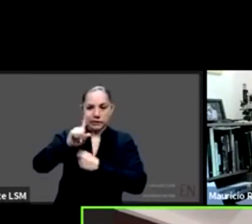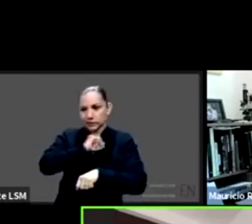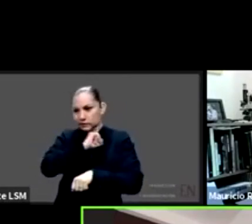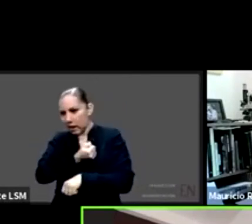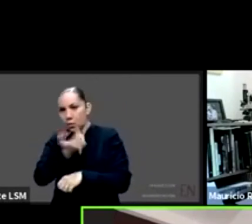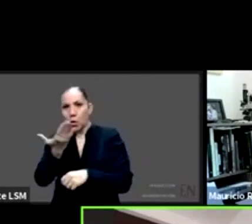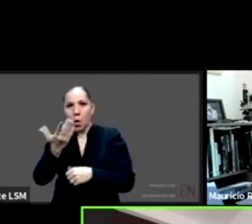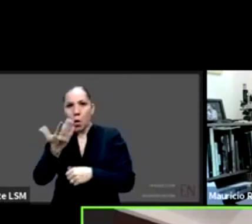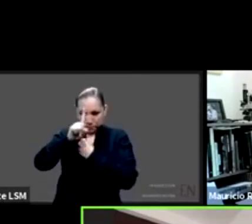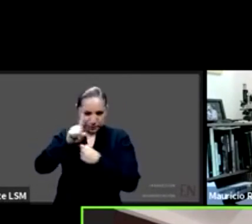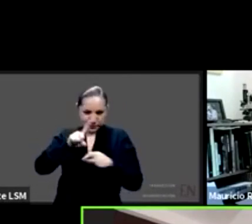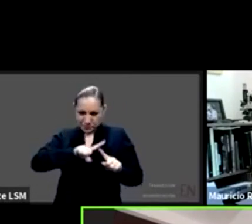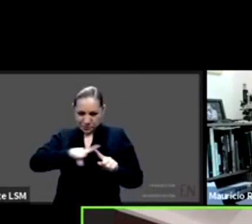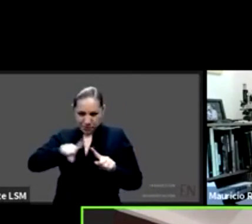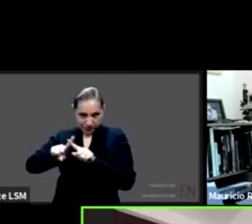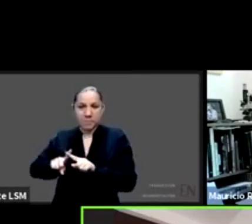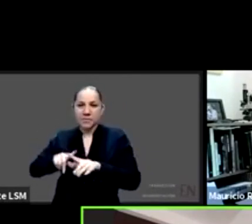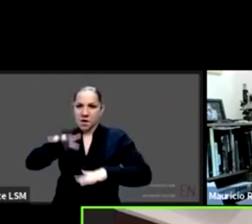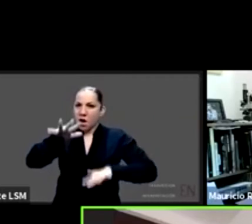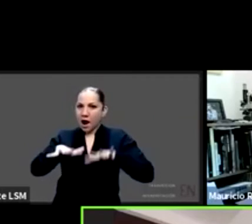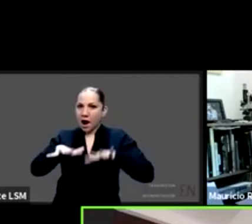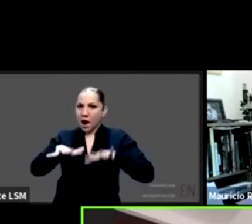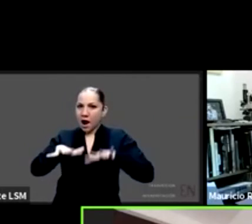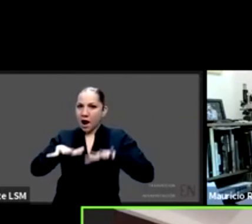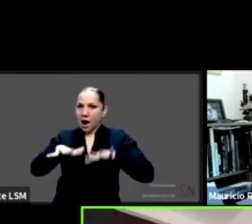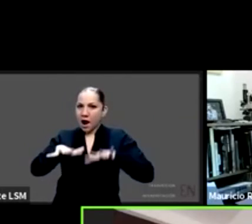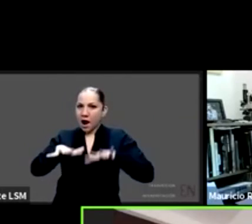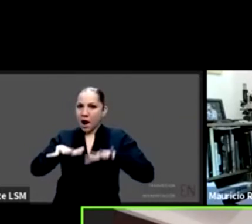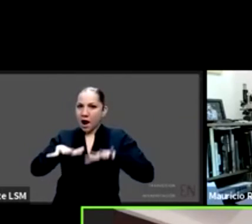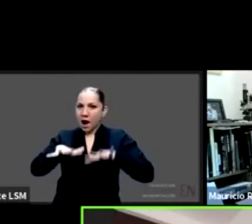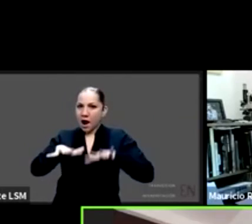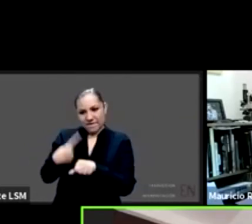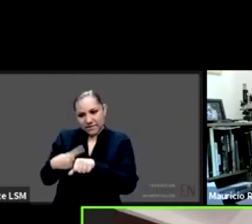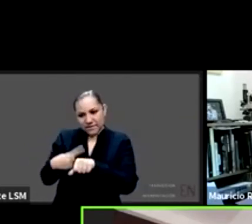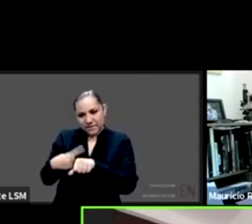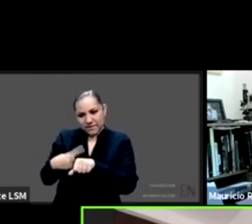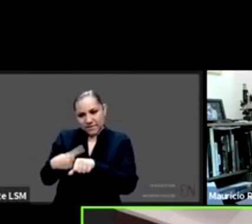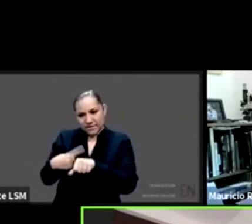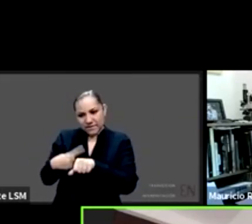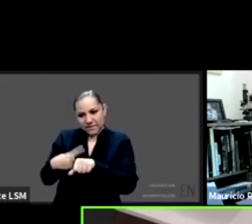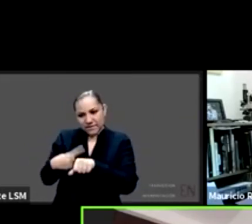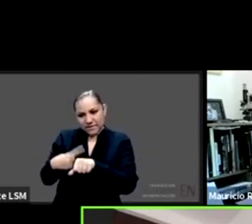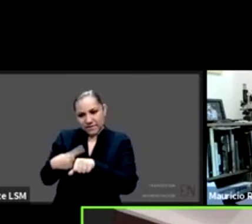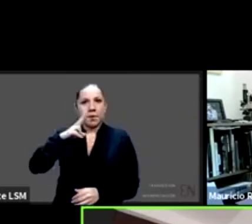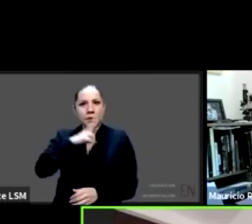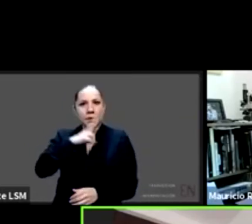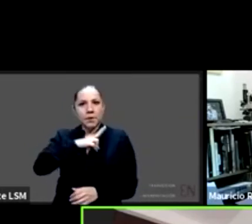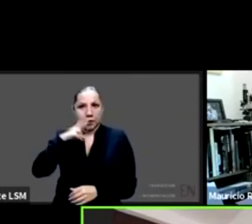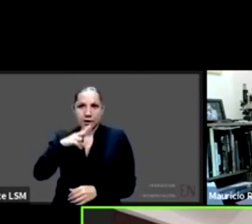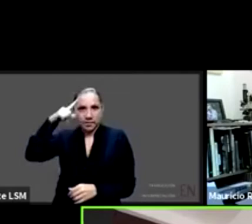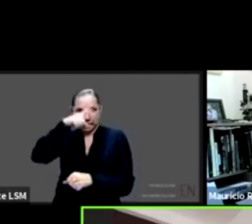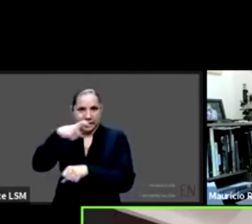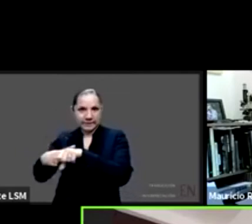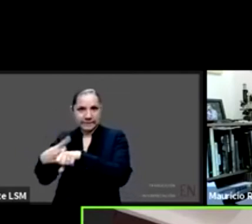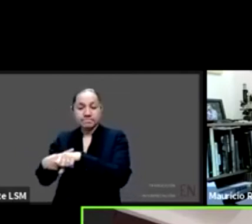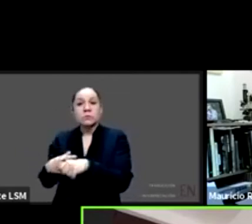enfermedades repetitivas de carácter respiratorio entonces cuando se comienza a hacer esta subdivisión o clasificación de